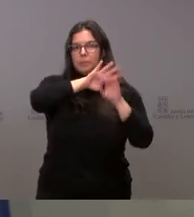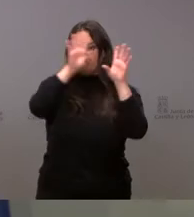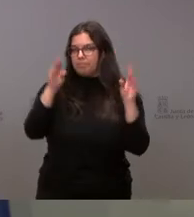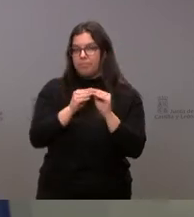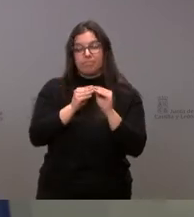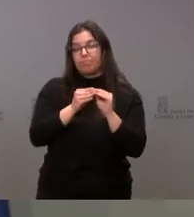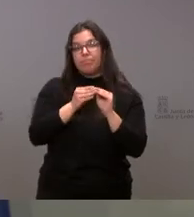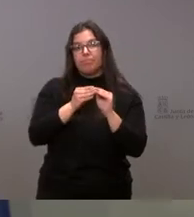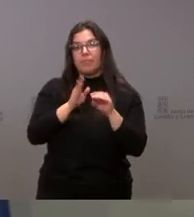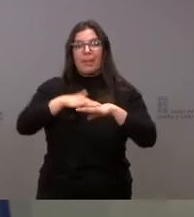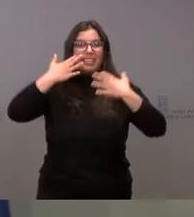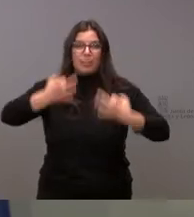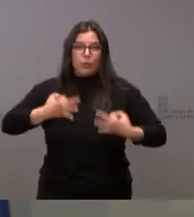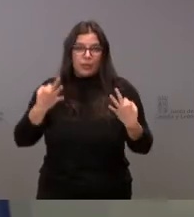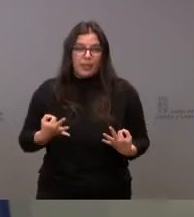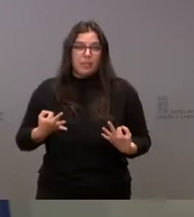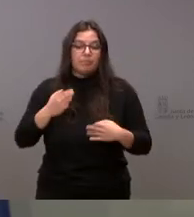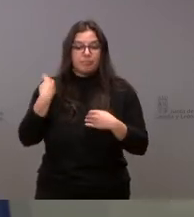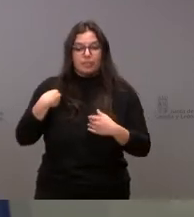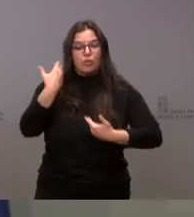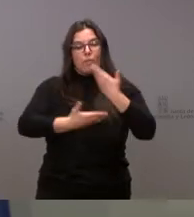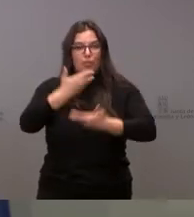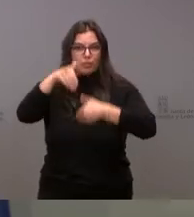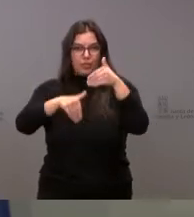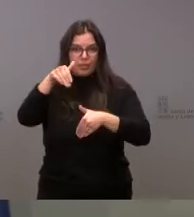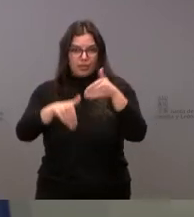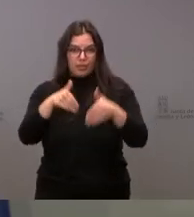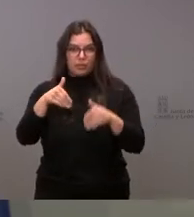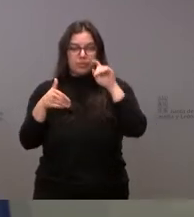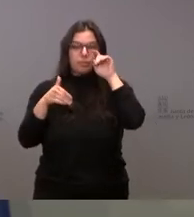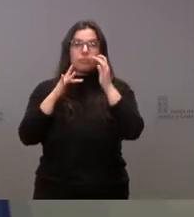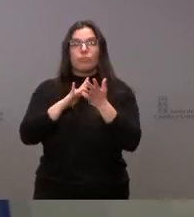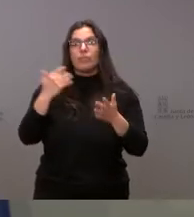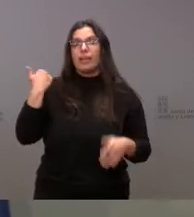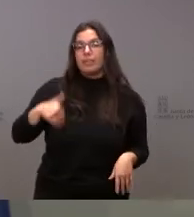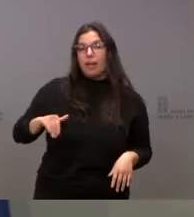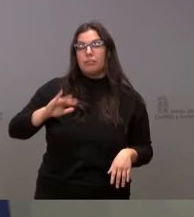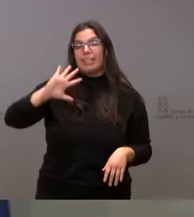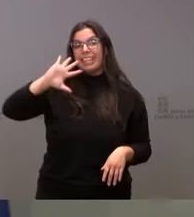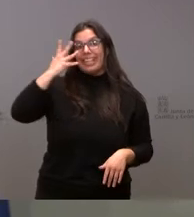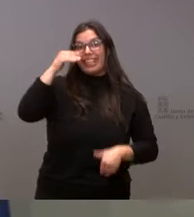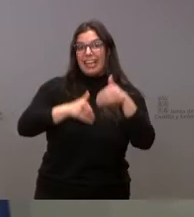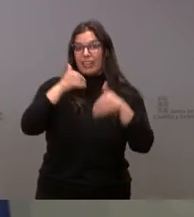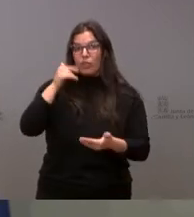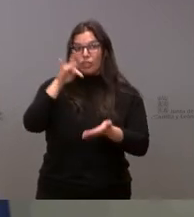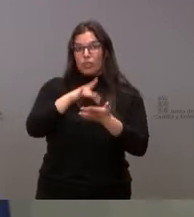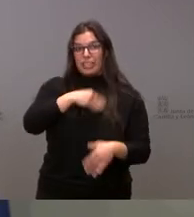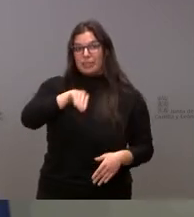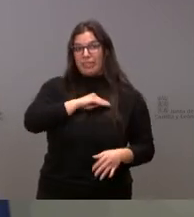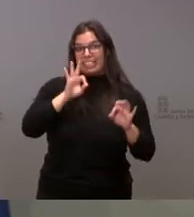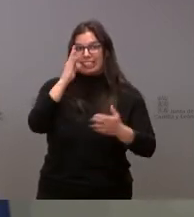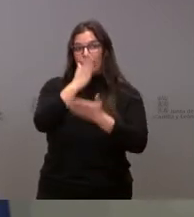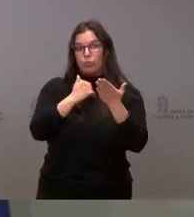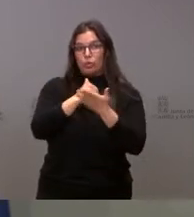reforzar la seguridad durante este proceso electoral, que es el quinto que se celebra en España de carácter autonómico